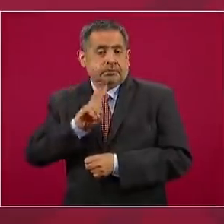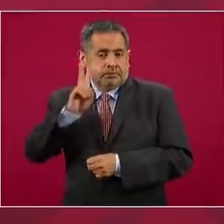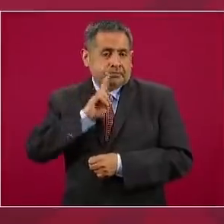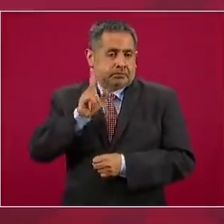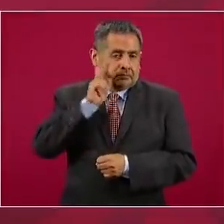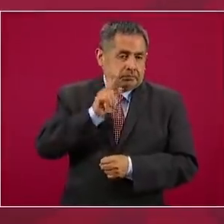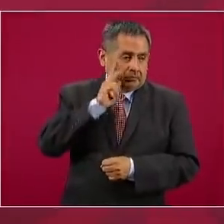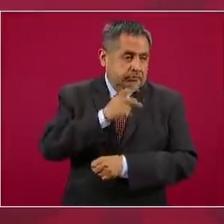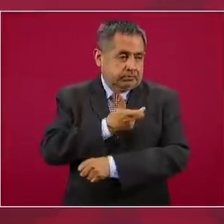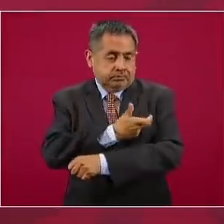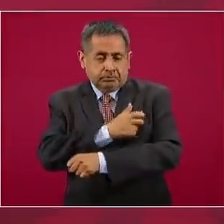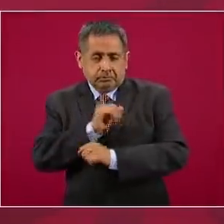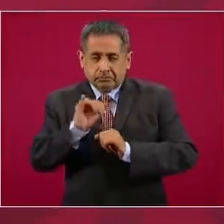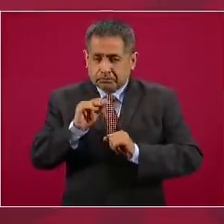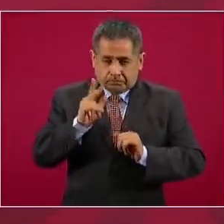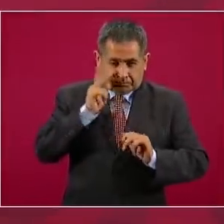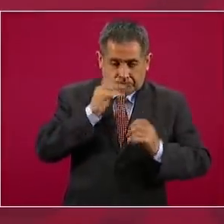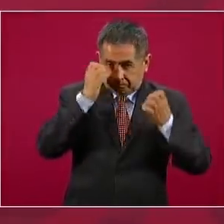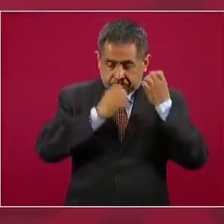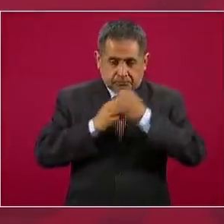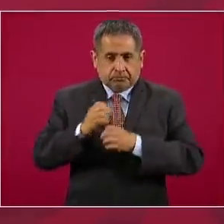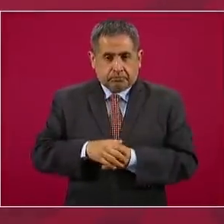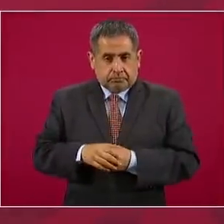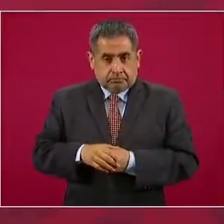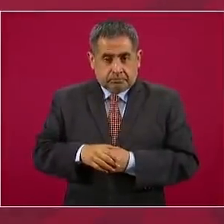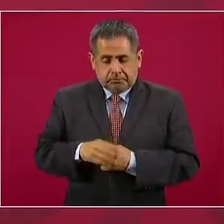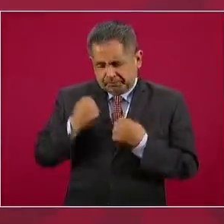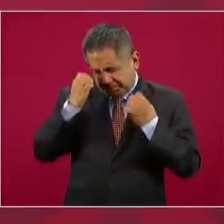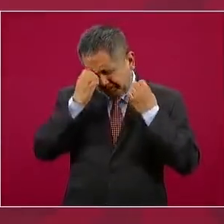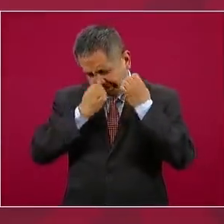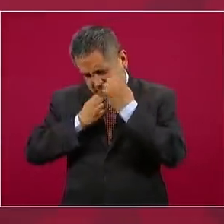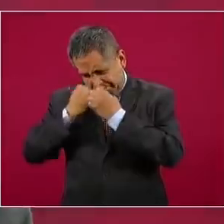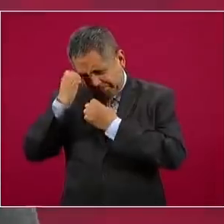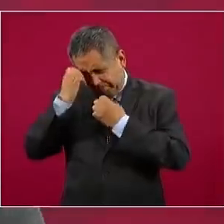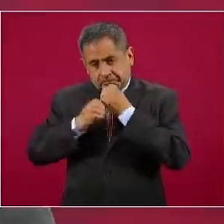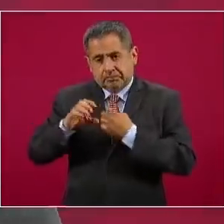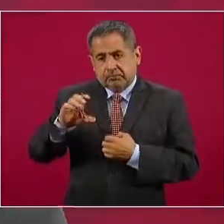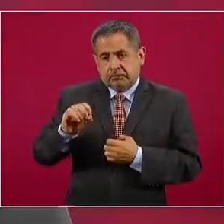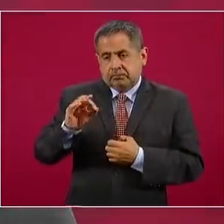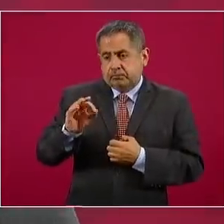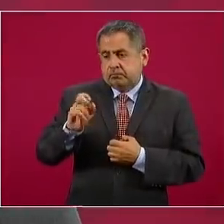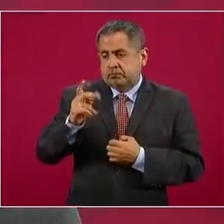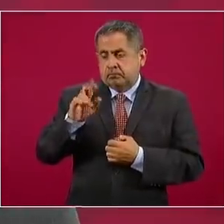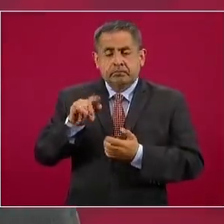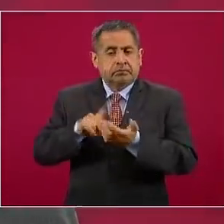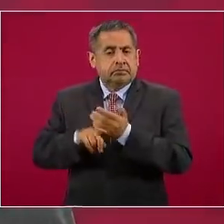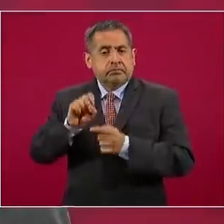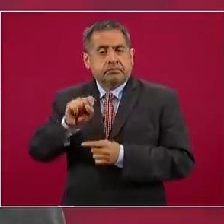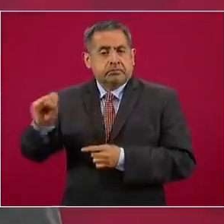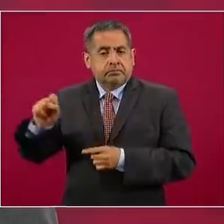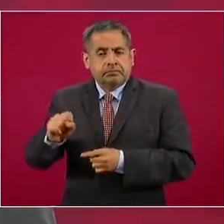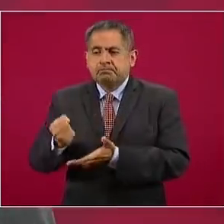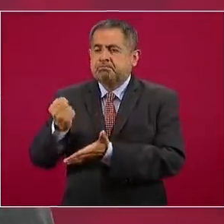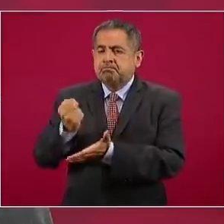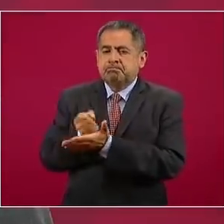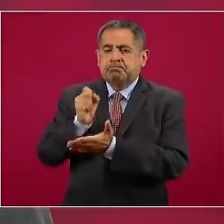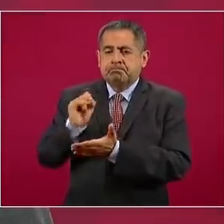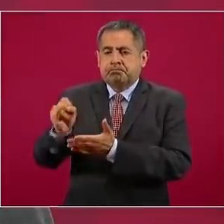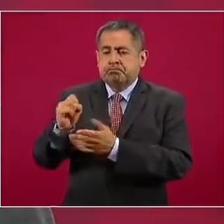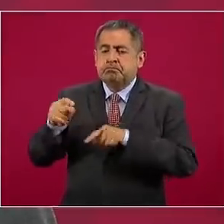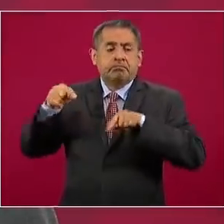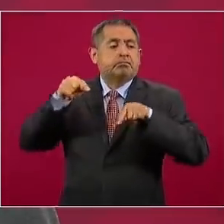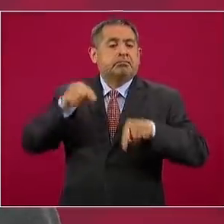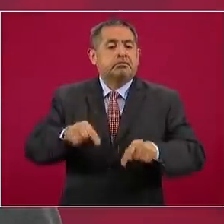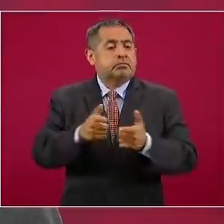Después de un riguroso proceso de evaluación que lideró la COFEPRIS y la Secretaría de Salud, se aprobó que los estudios se